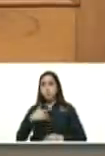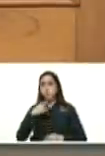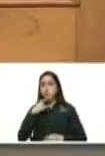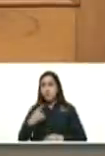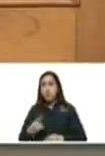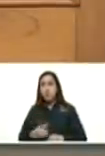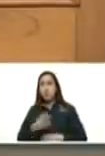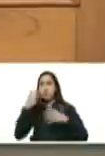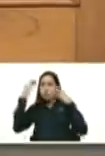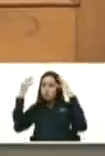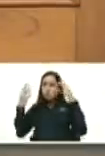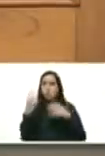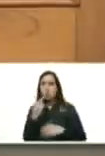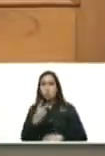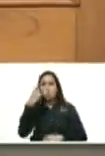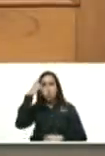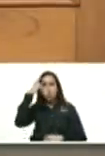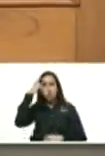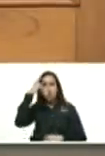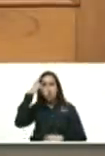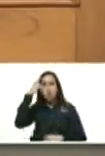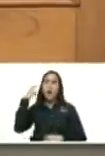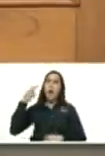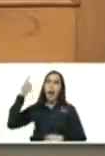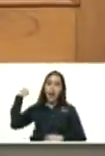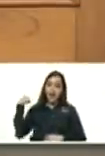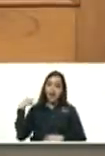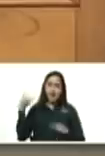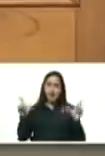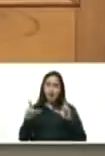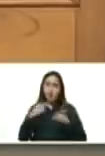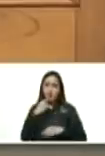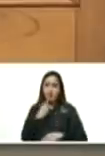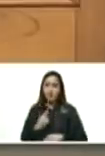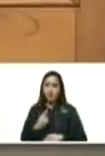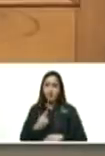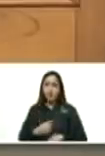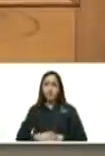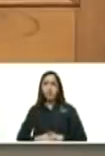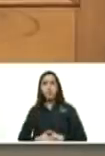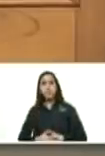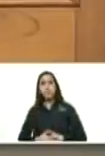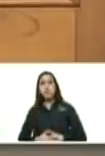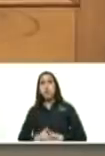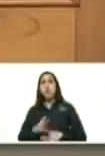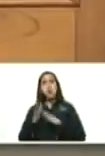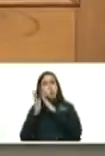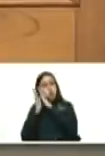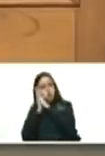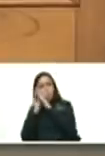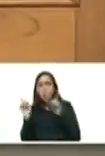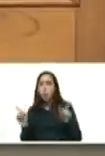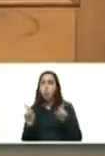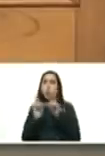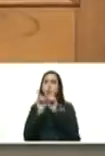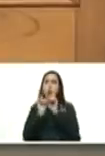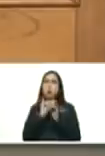días soñando un sueño recurrente yo duermo como un bebé